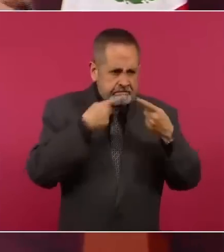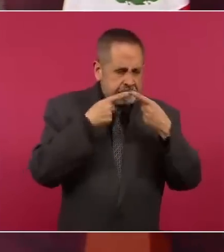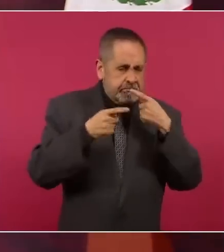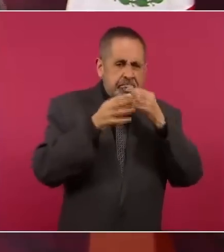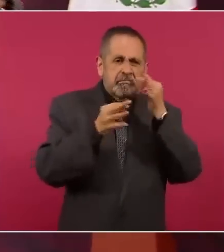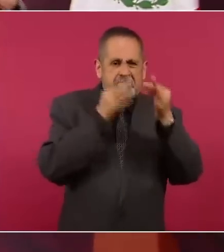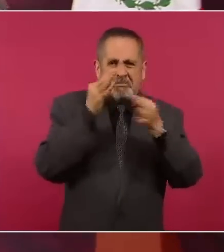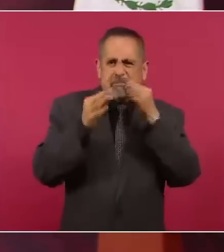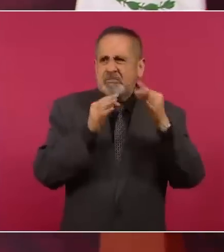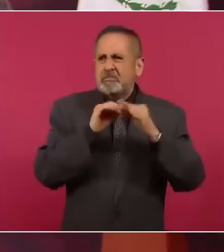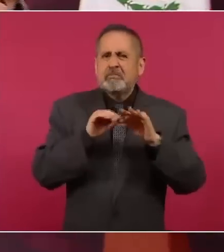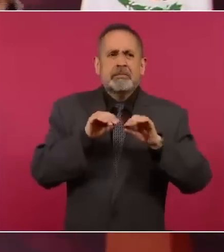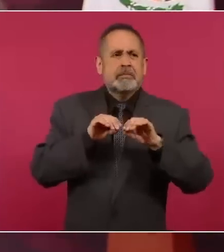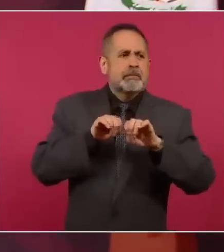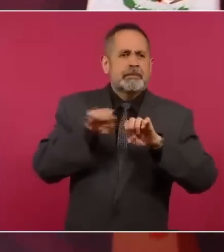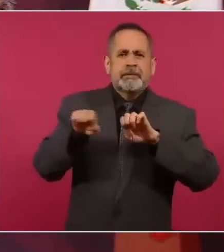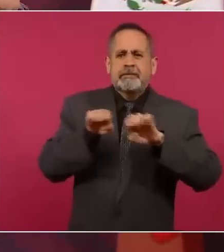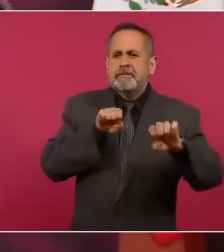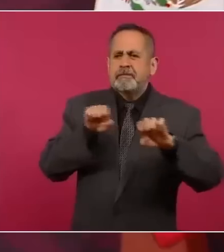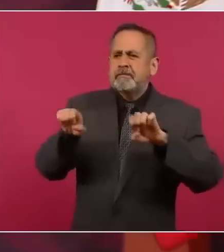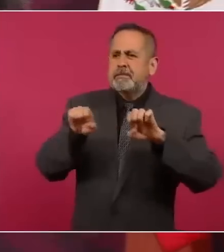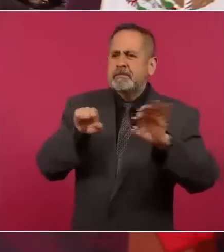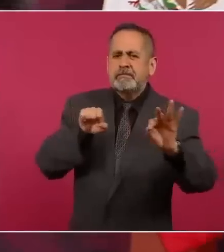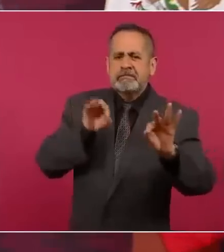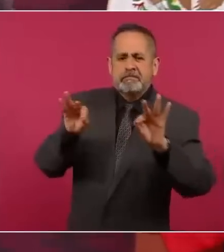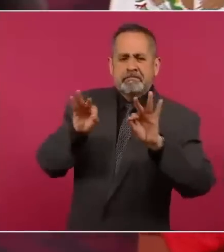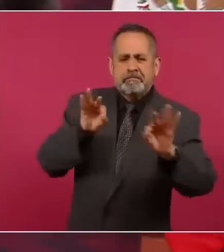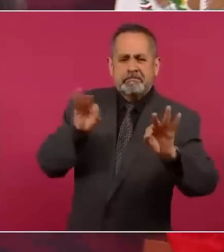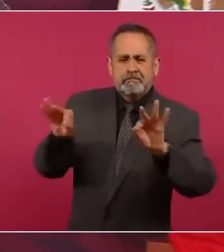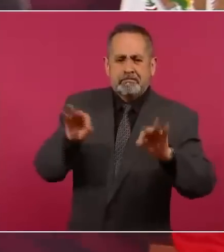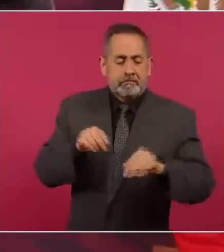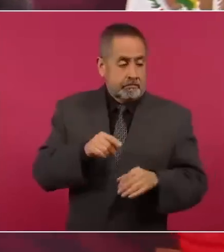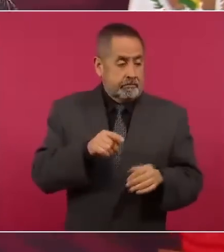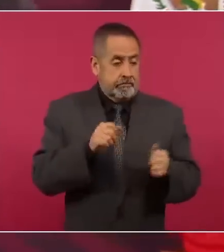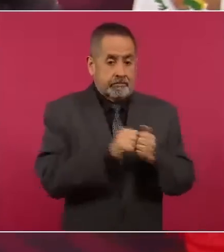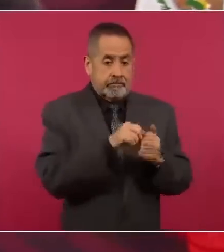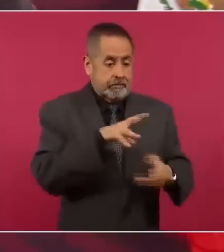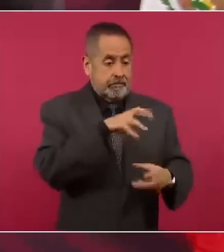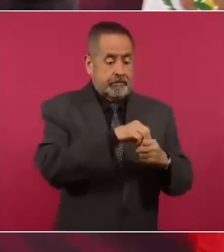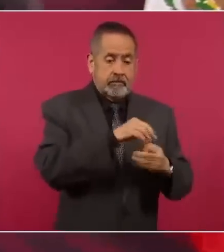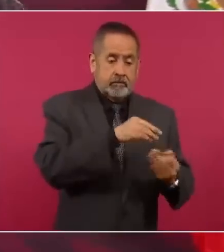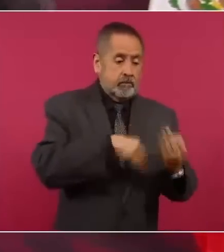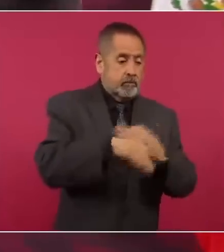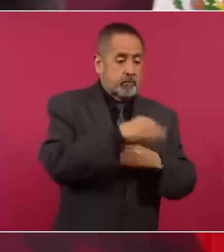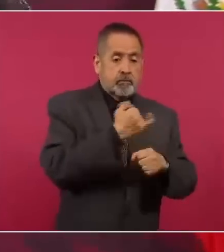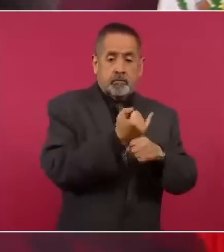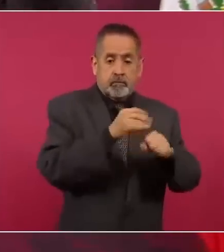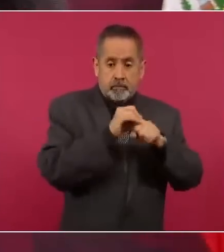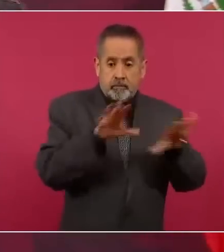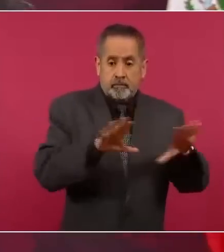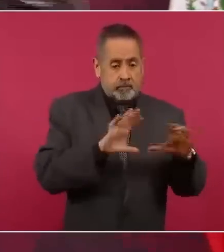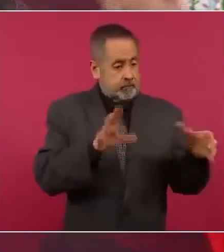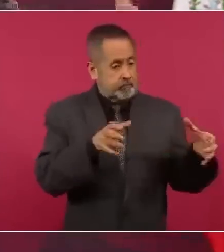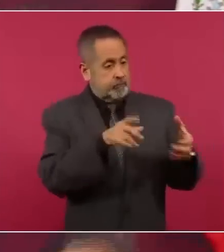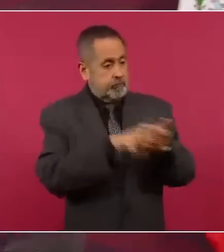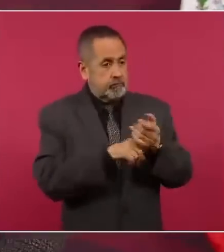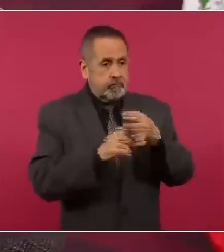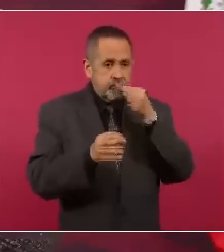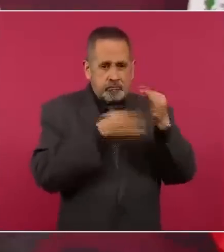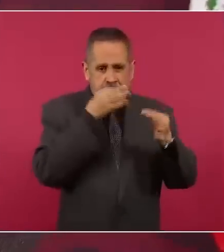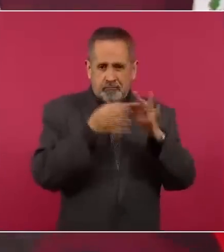es decir, con el apoyo de todos los medios de información convencionales